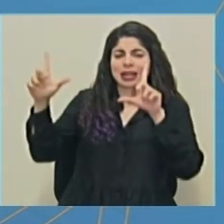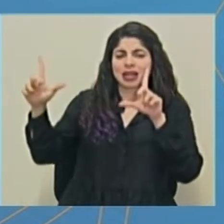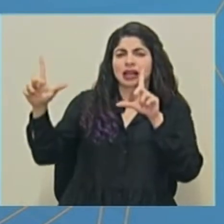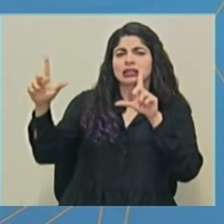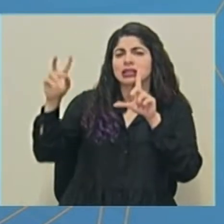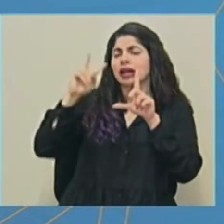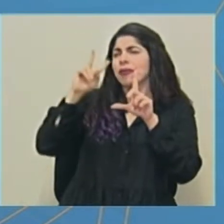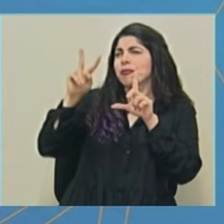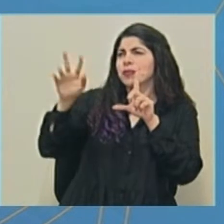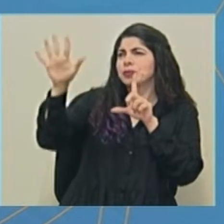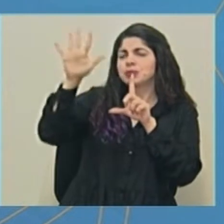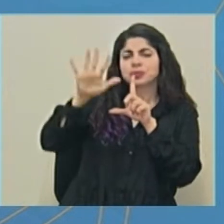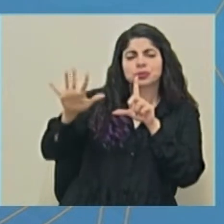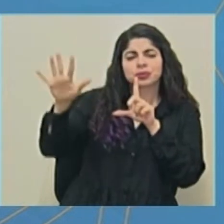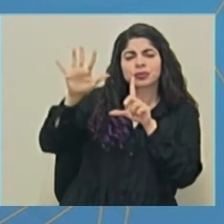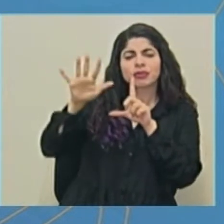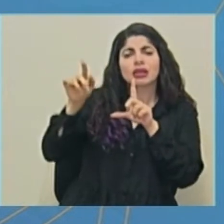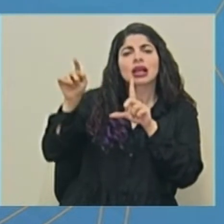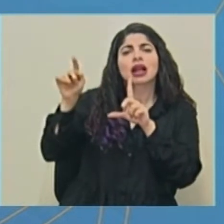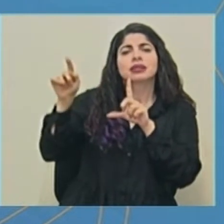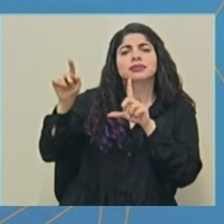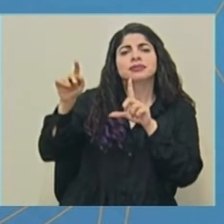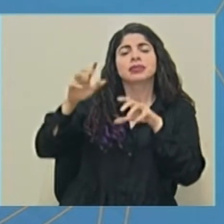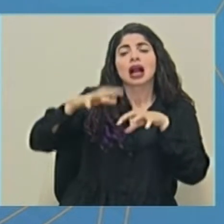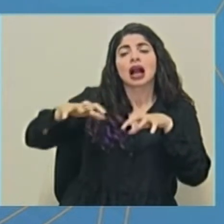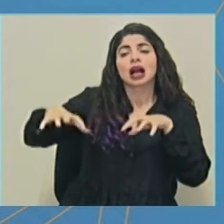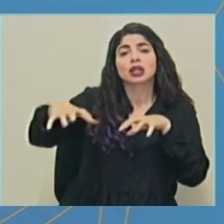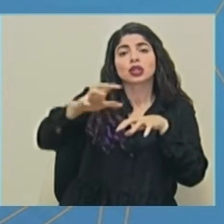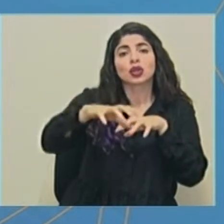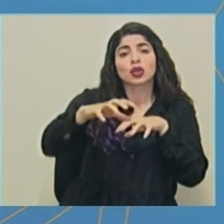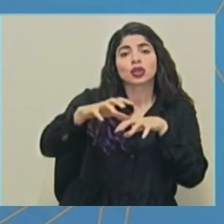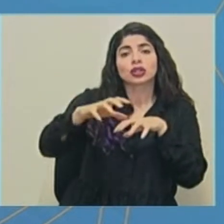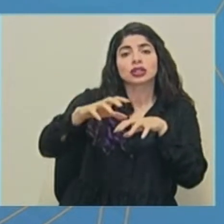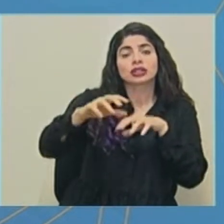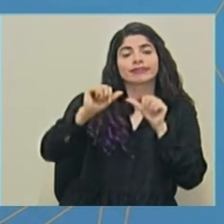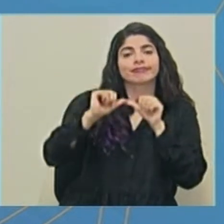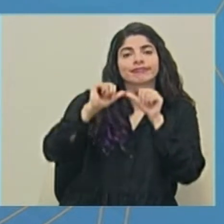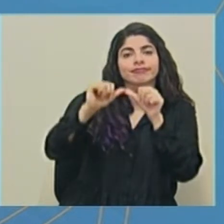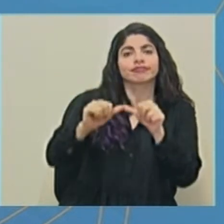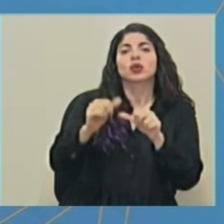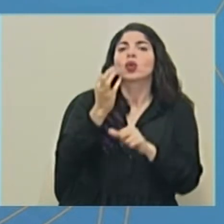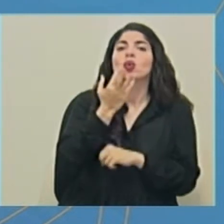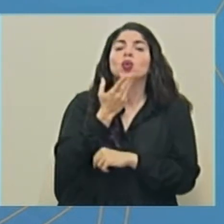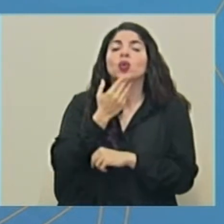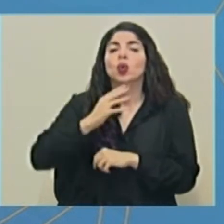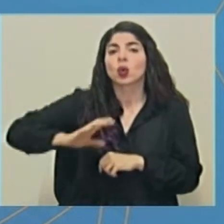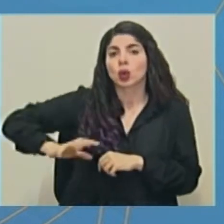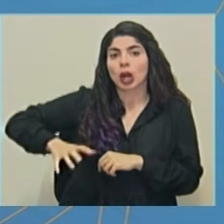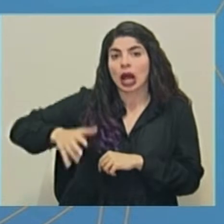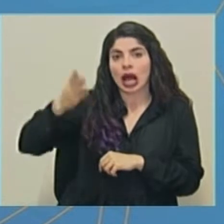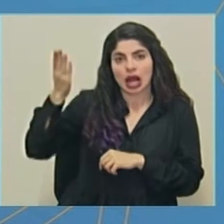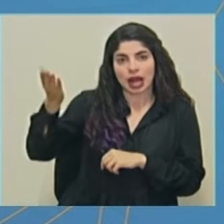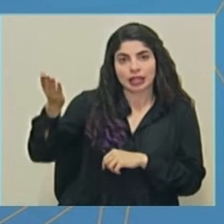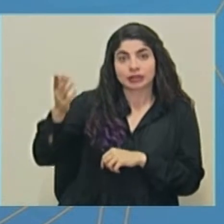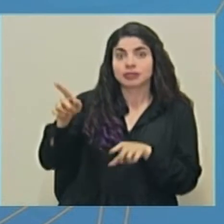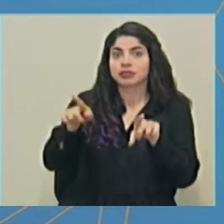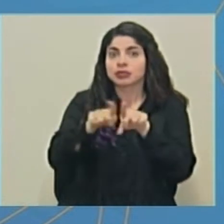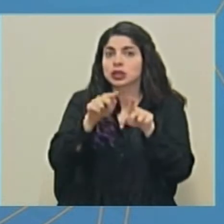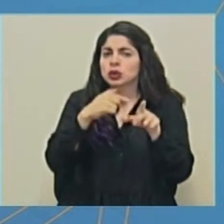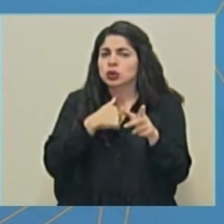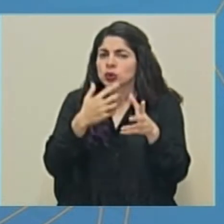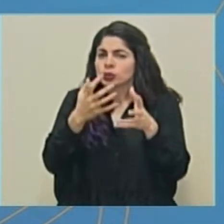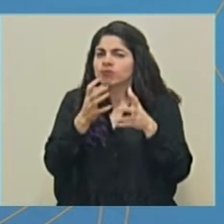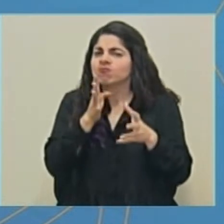observaremos también los cantones que mantienen la condición de alerta naranja. Yo quiero también